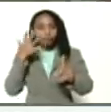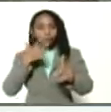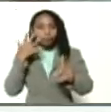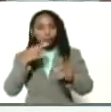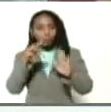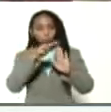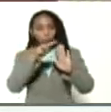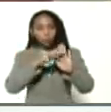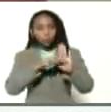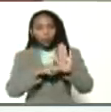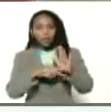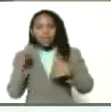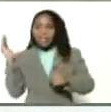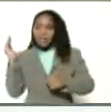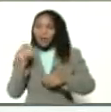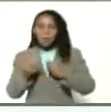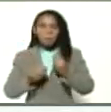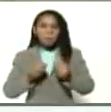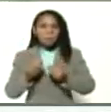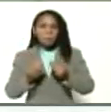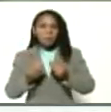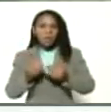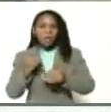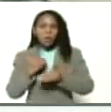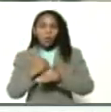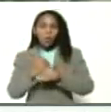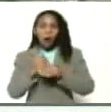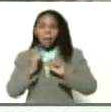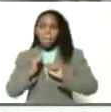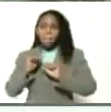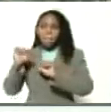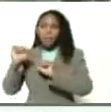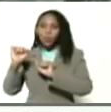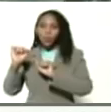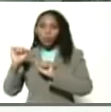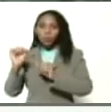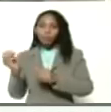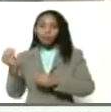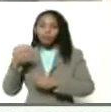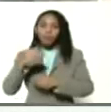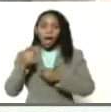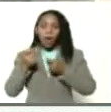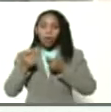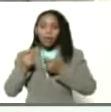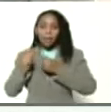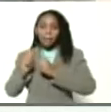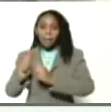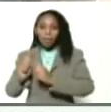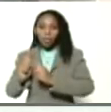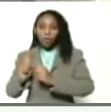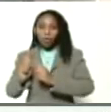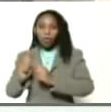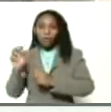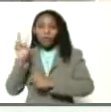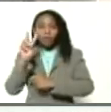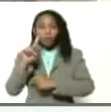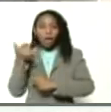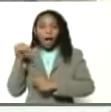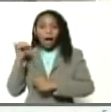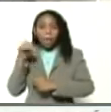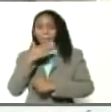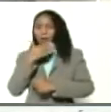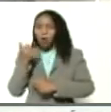que viene como un antiviral poderoso complementario a los tratamientos Venezuela tiene los